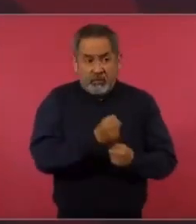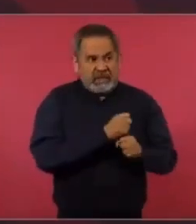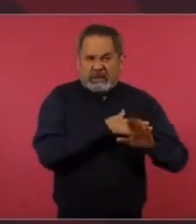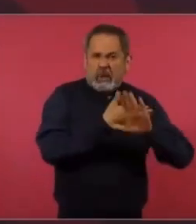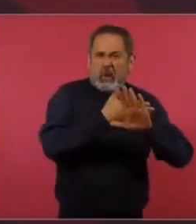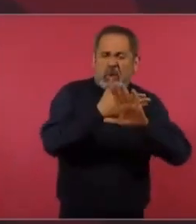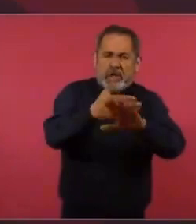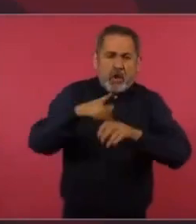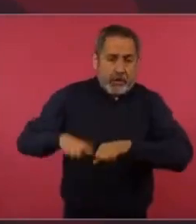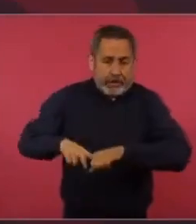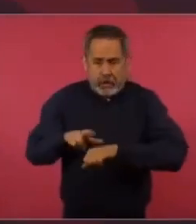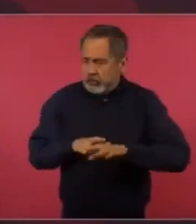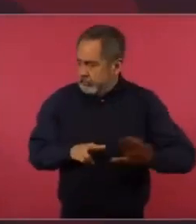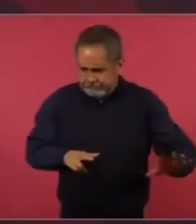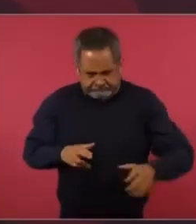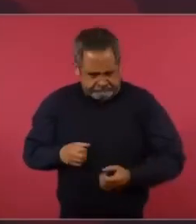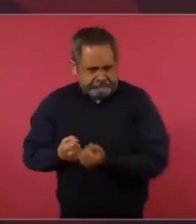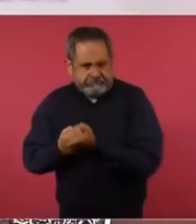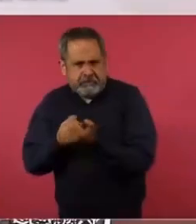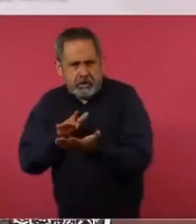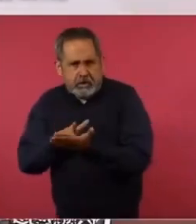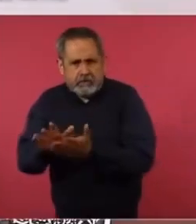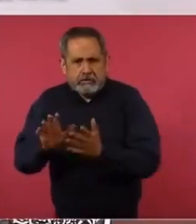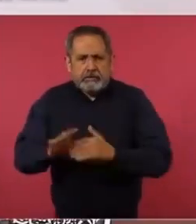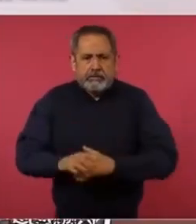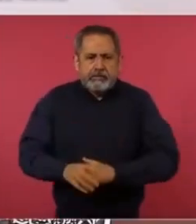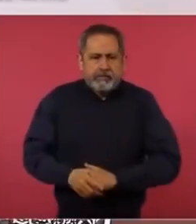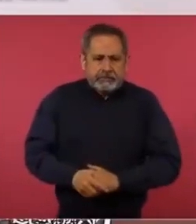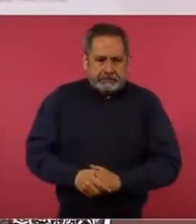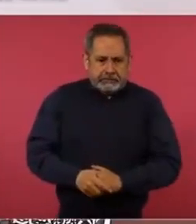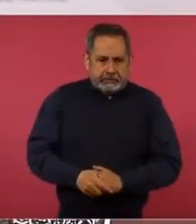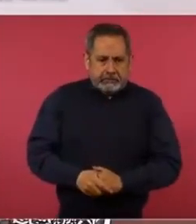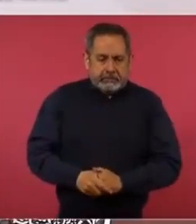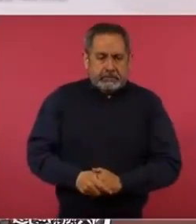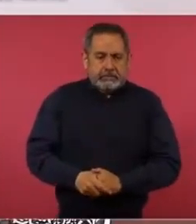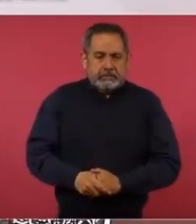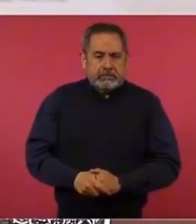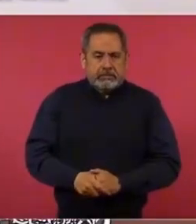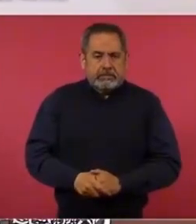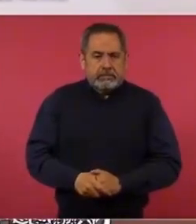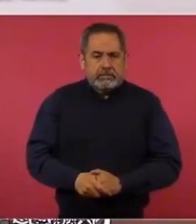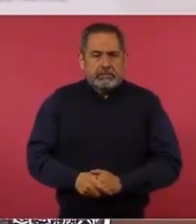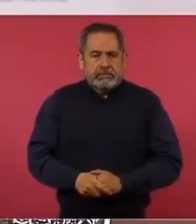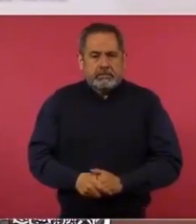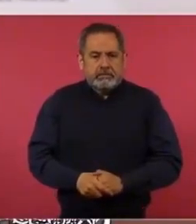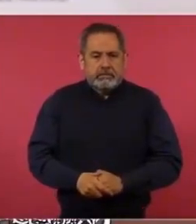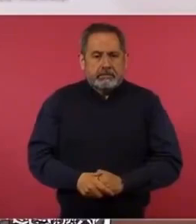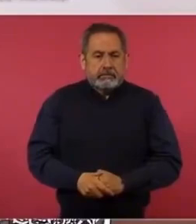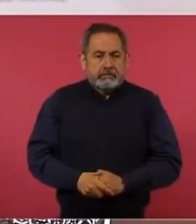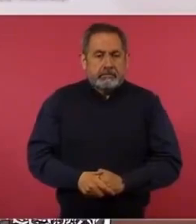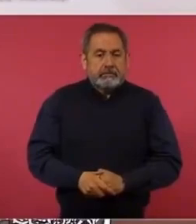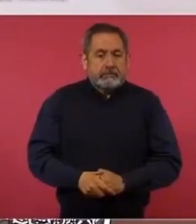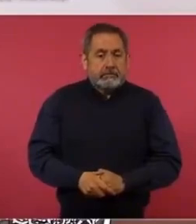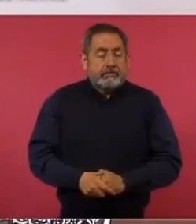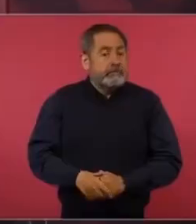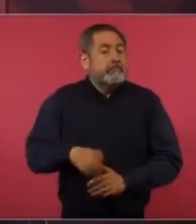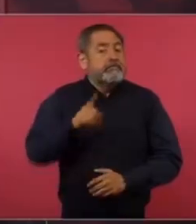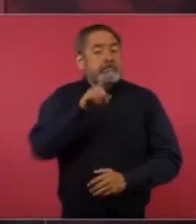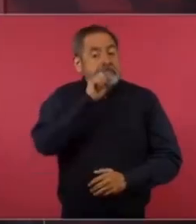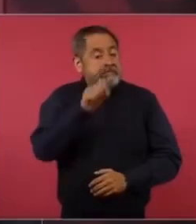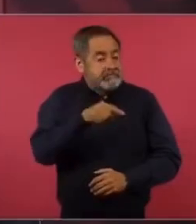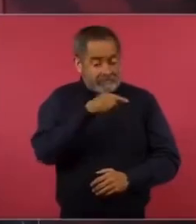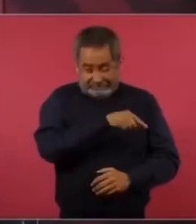están incluso